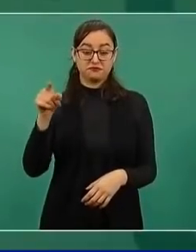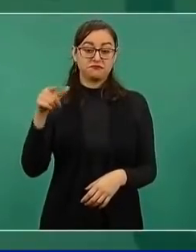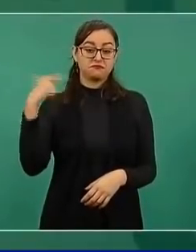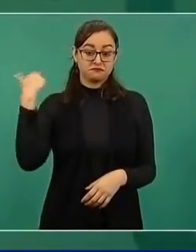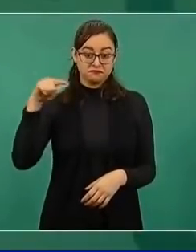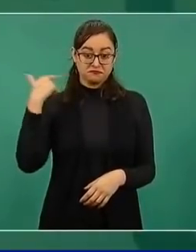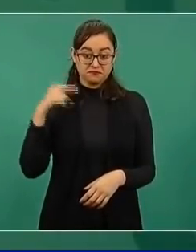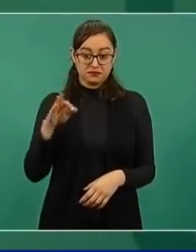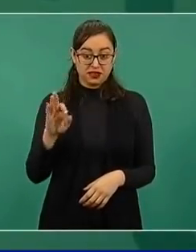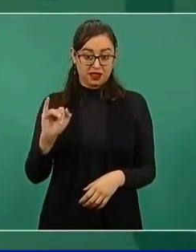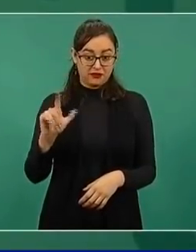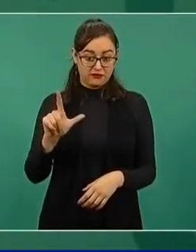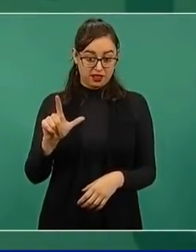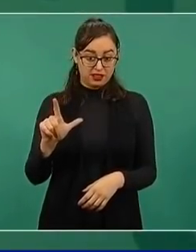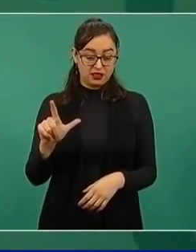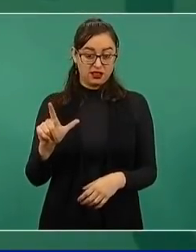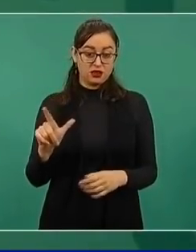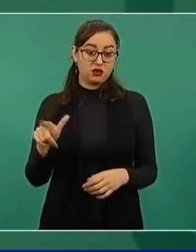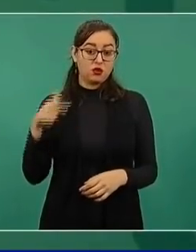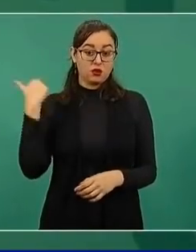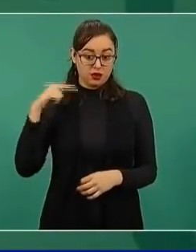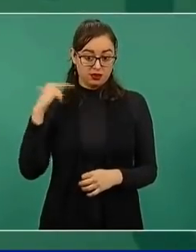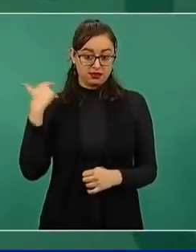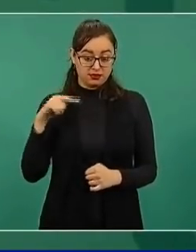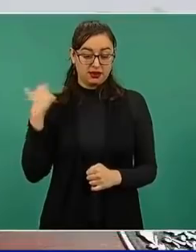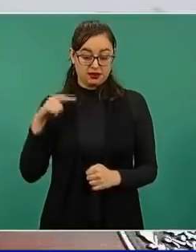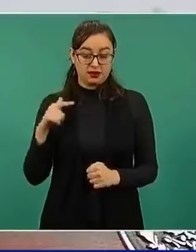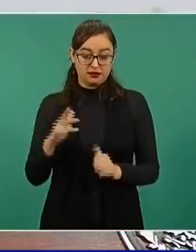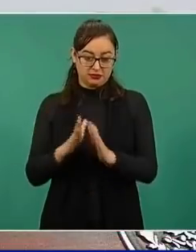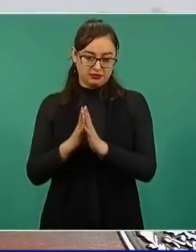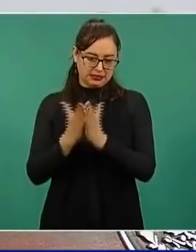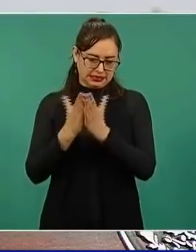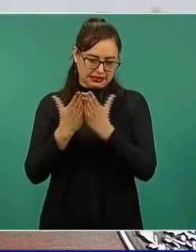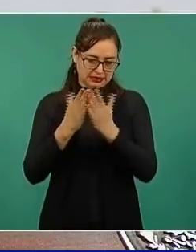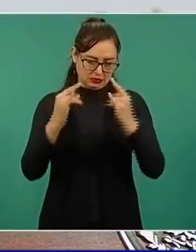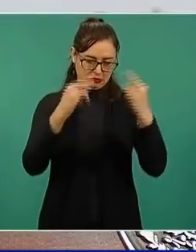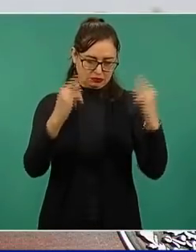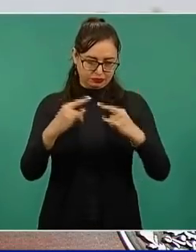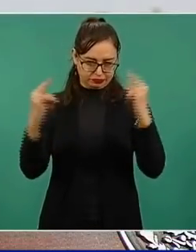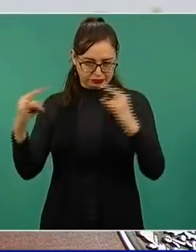de Guadalajara.